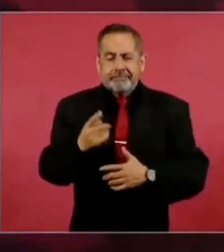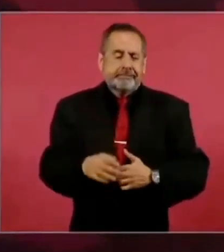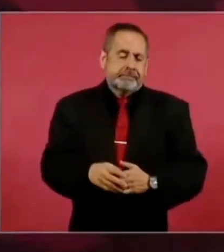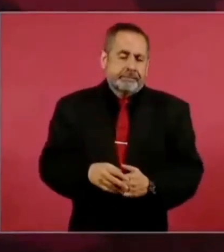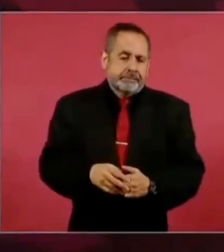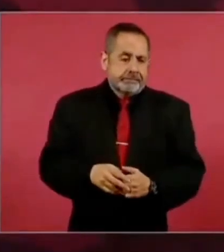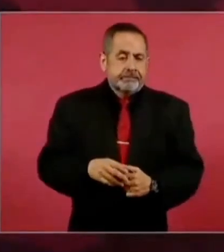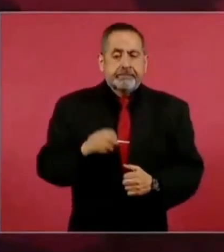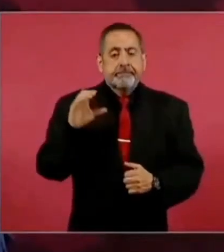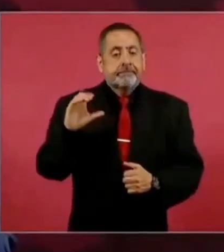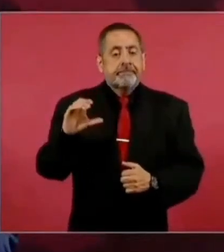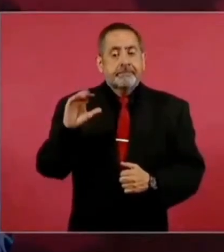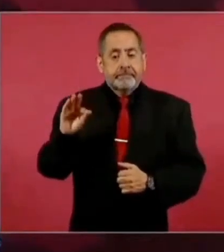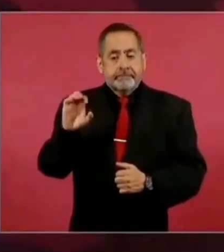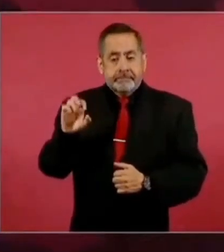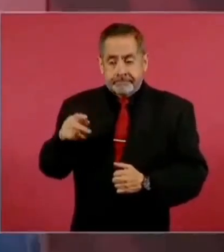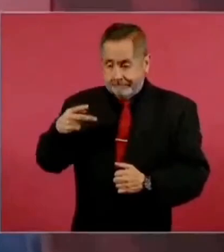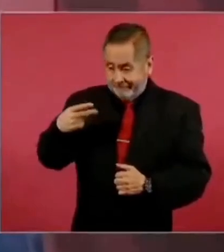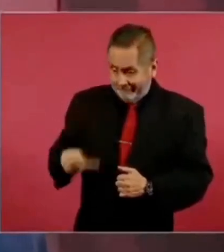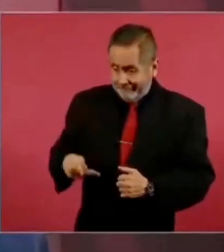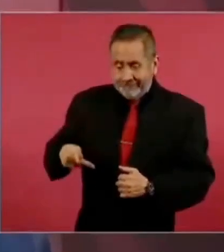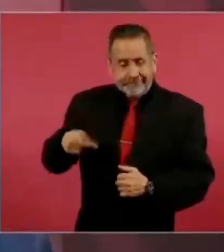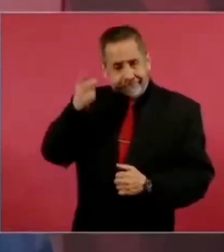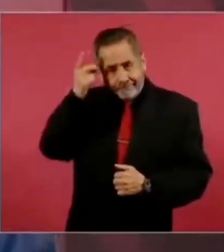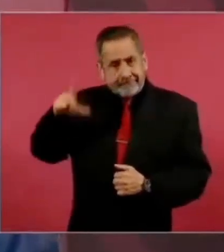Comisión Federal de Electricidad es una empresa pública.